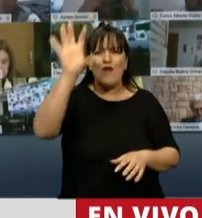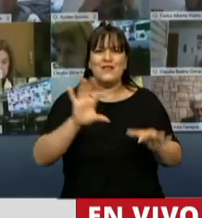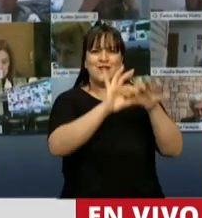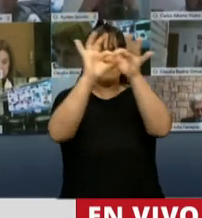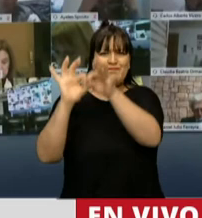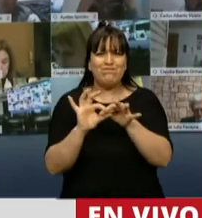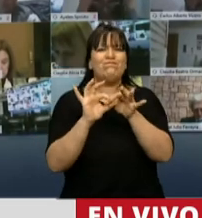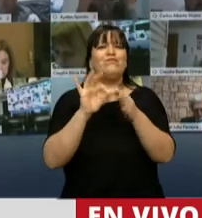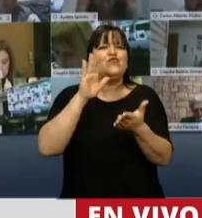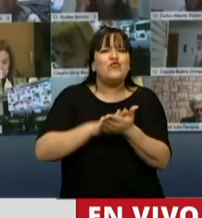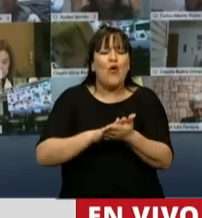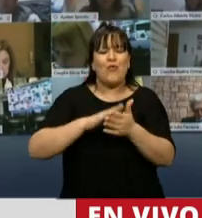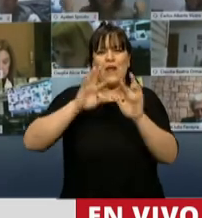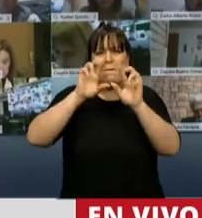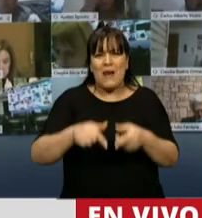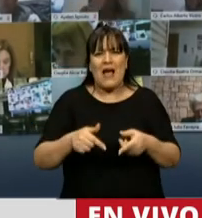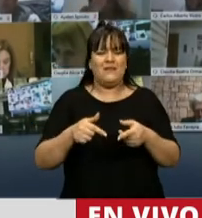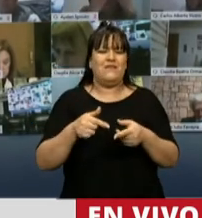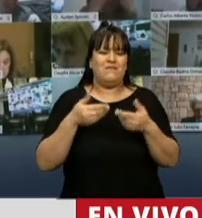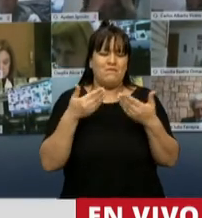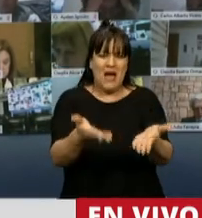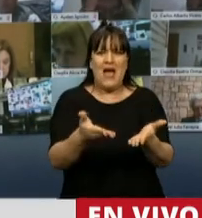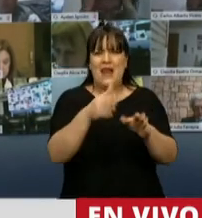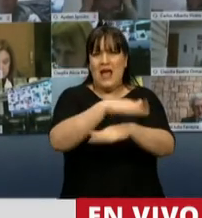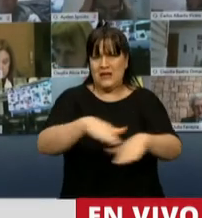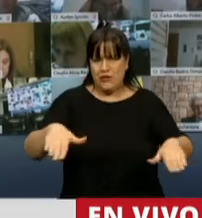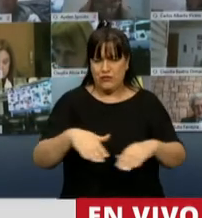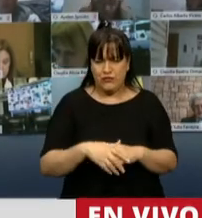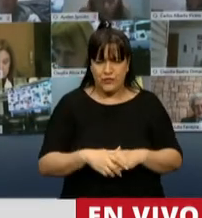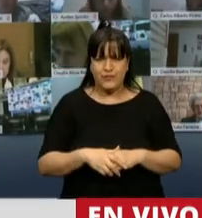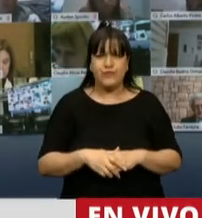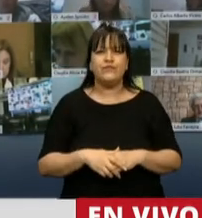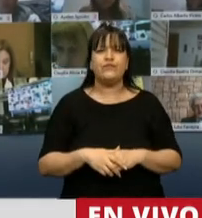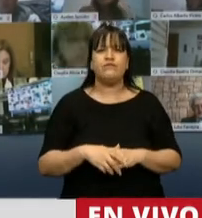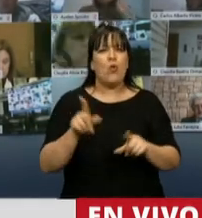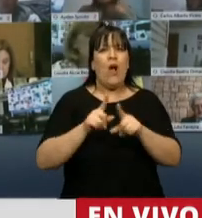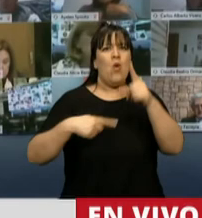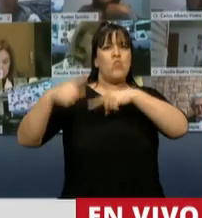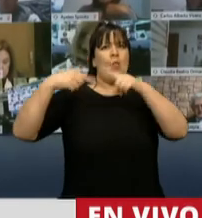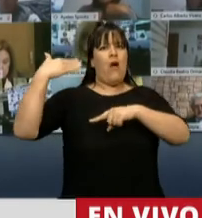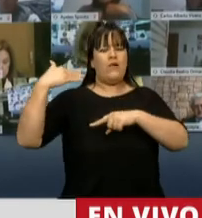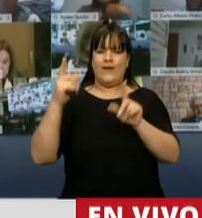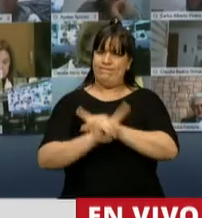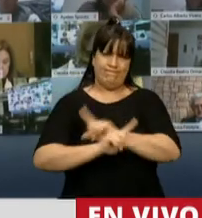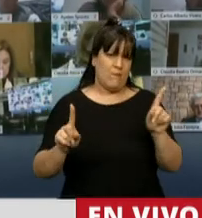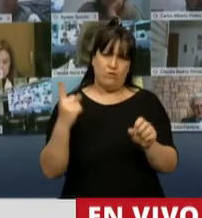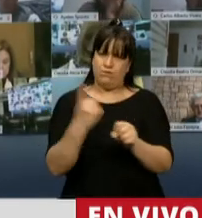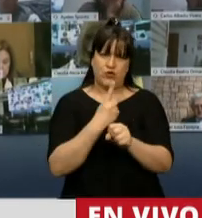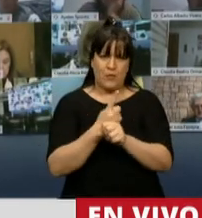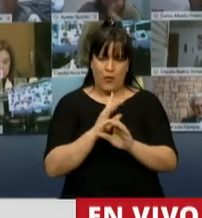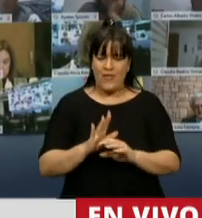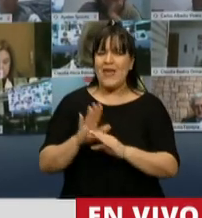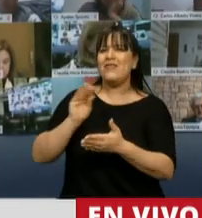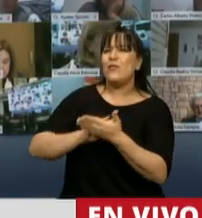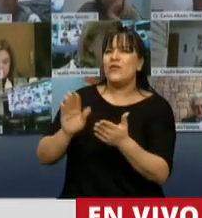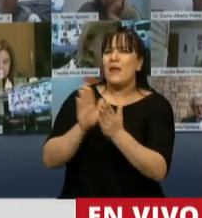hace a las políticas de infancia. Creo que no tenemos posibilidades a un retroceso. en eso... ¿Diputada